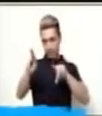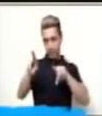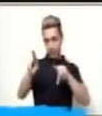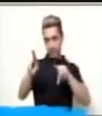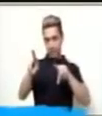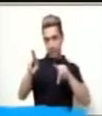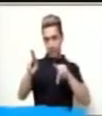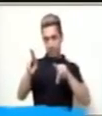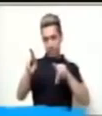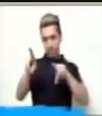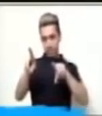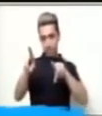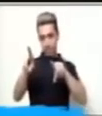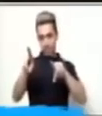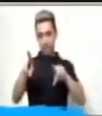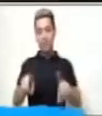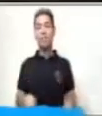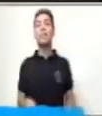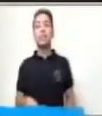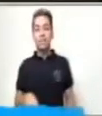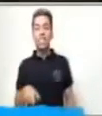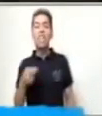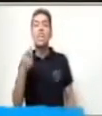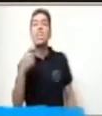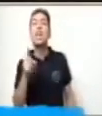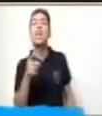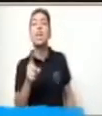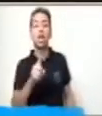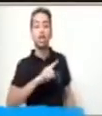interrogación. ¿Quién soy?